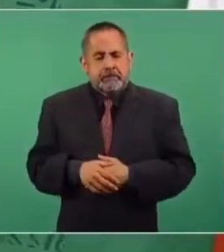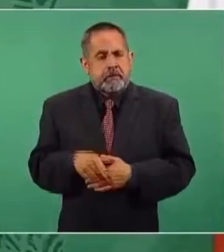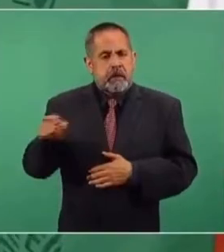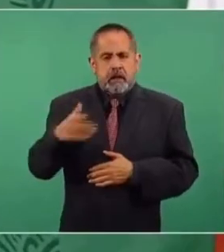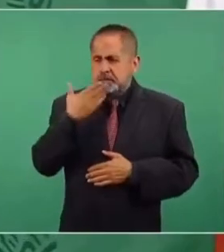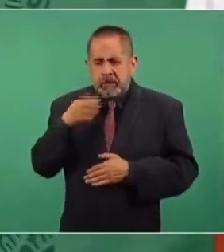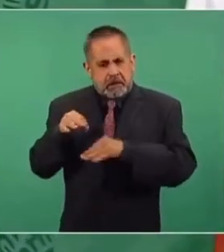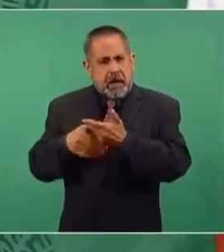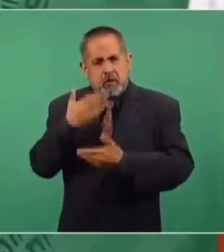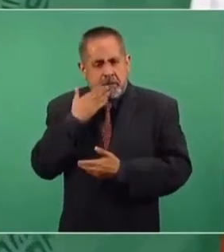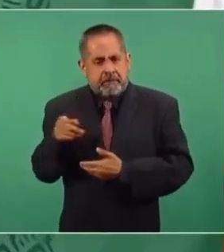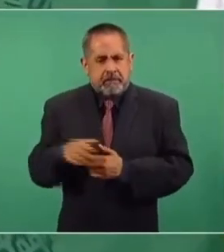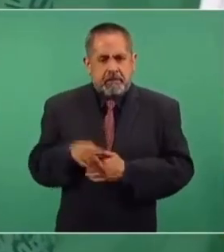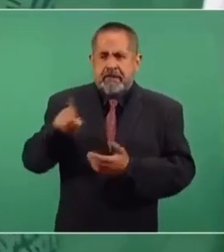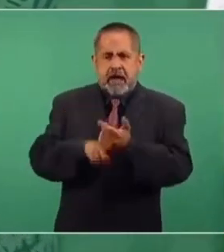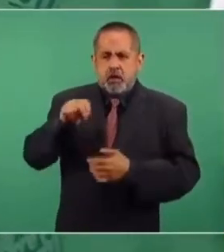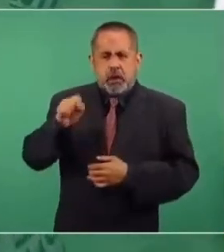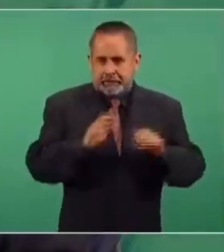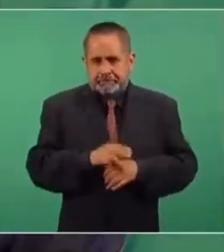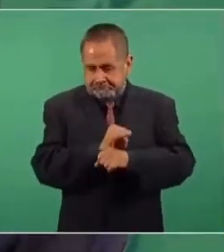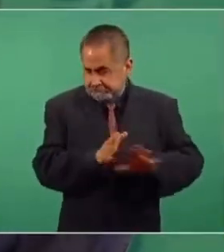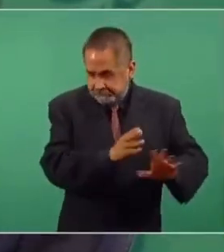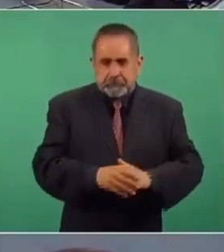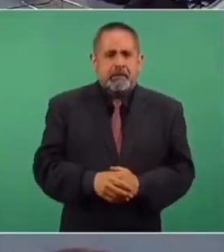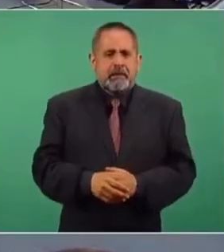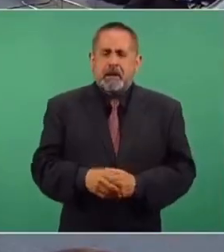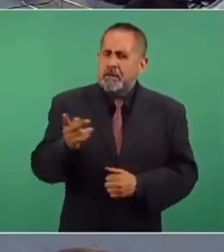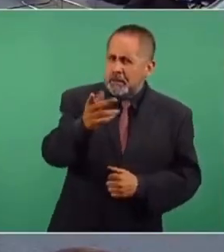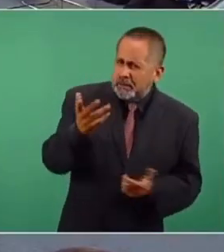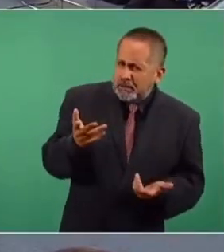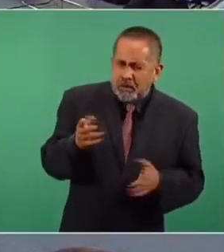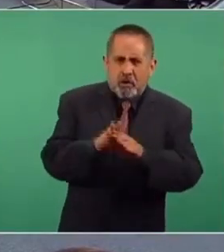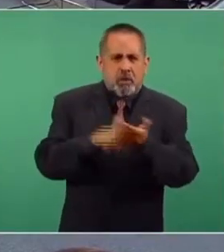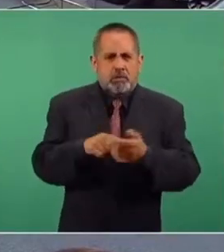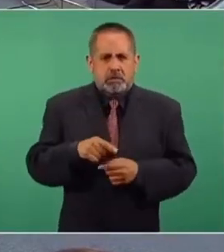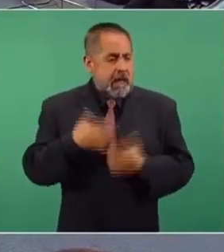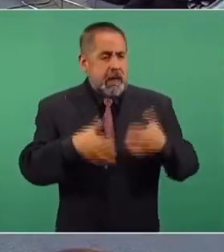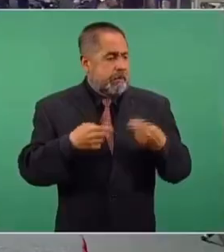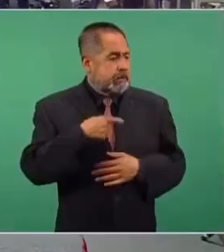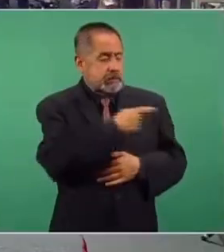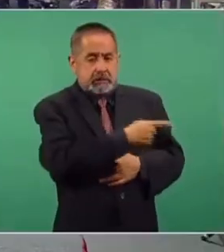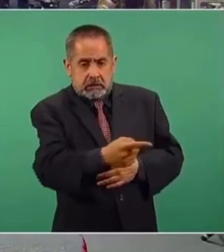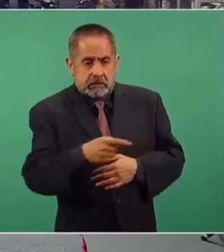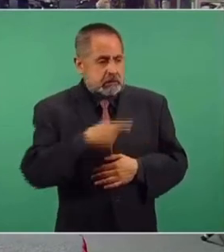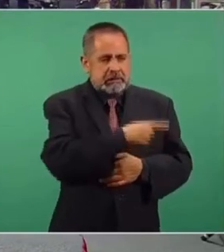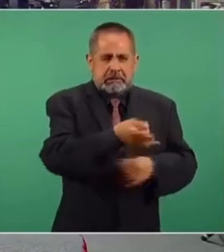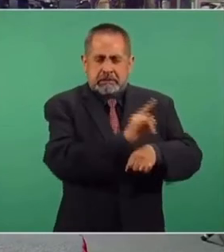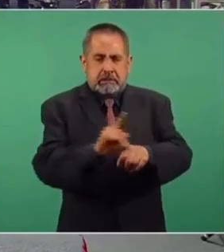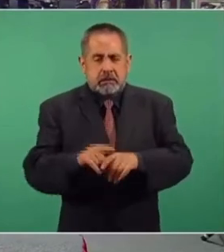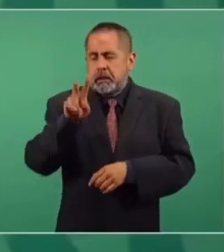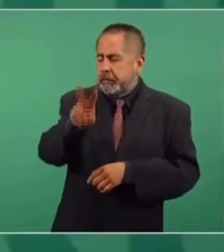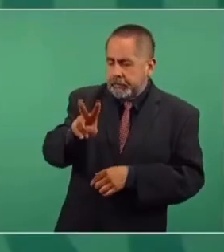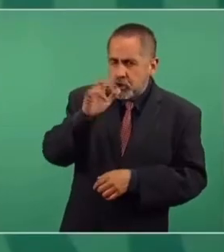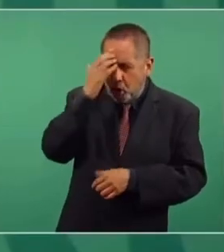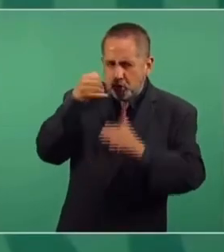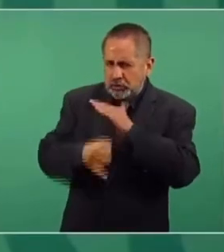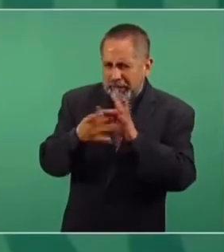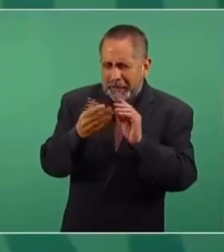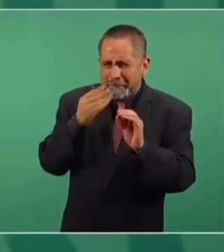está haciendo muy bien las cosas, no es corrupta. ¿Está justificado aun cuando se utiliza una empresa que parece que no es charlar? conozco el detalle,